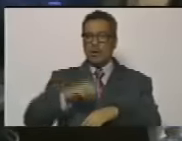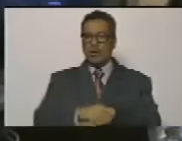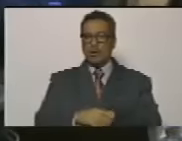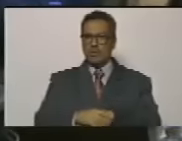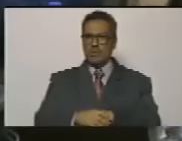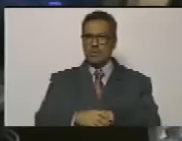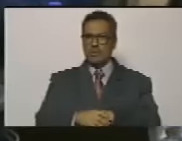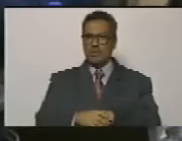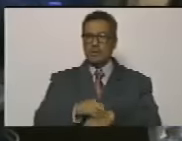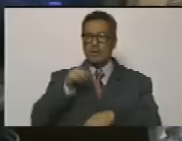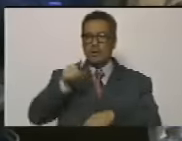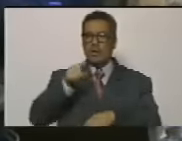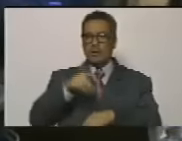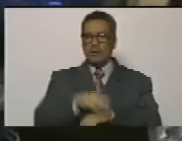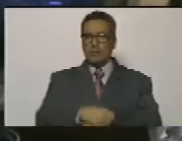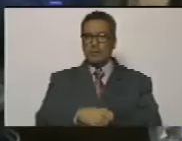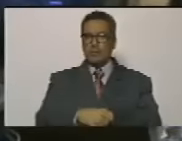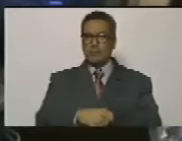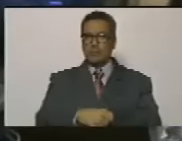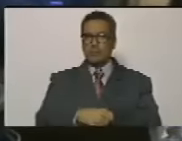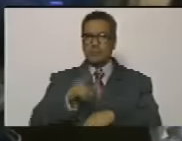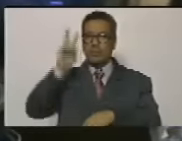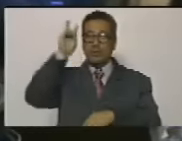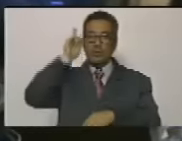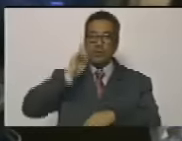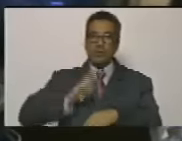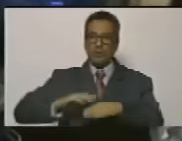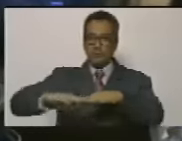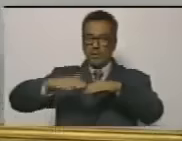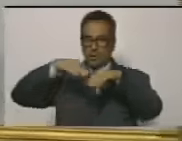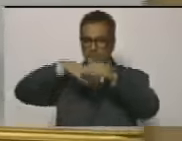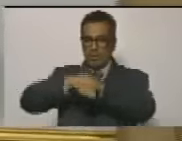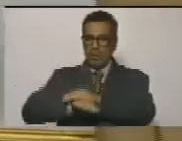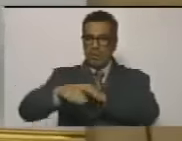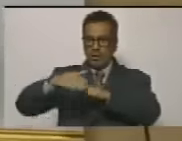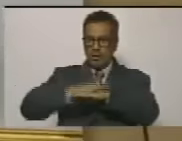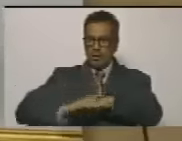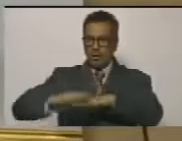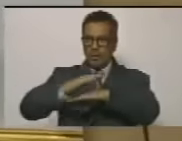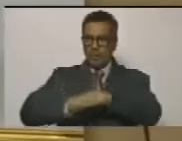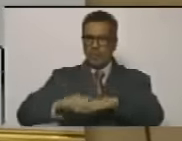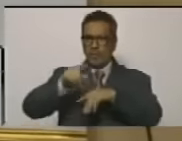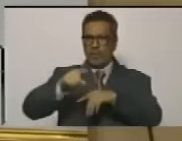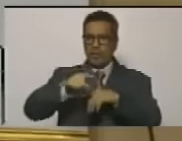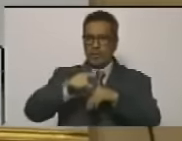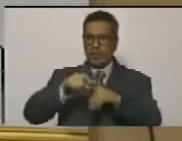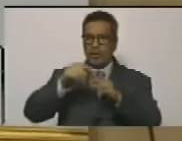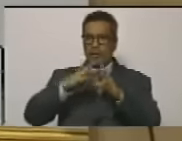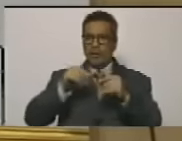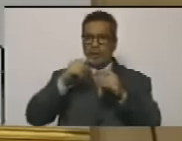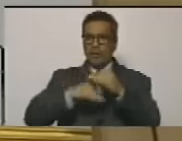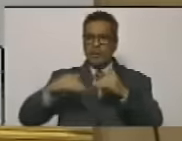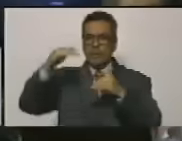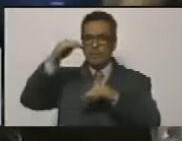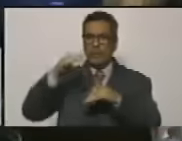ahorita están limpiándole los zapatos a las castas de los apellidos